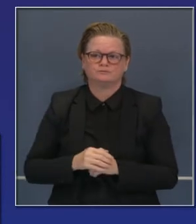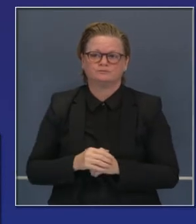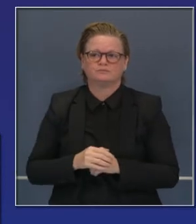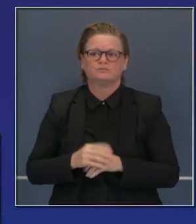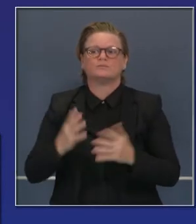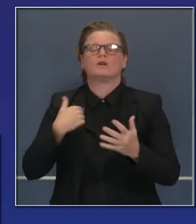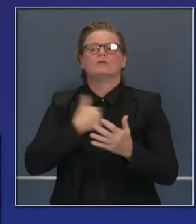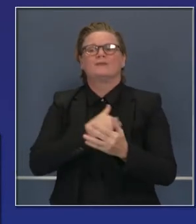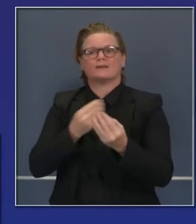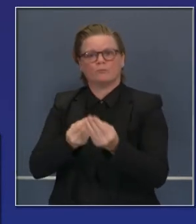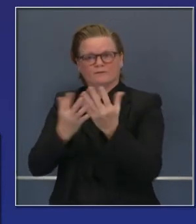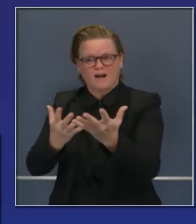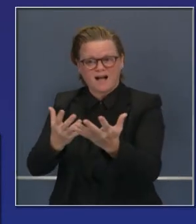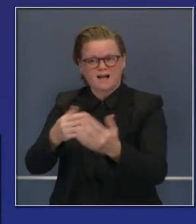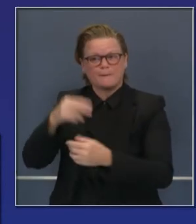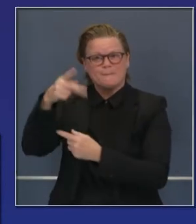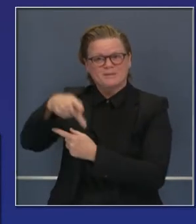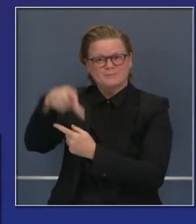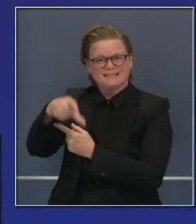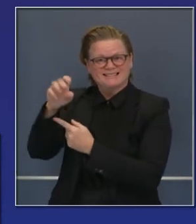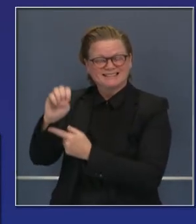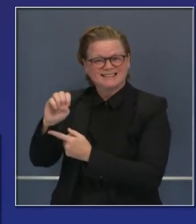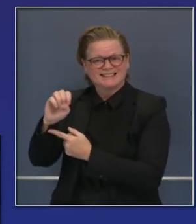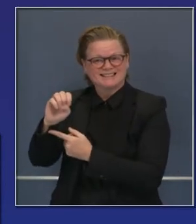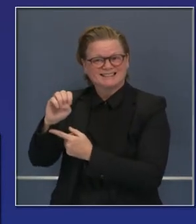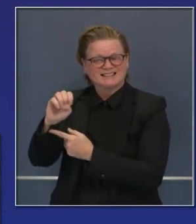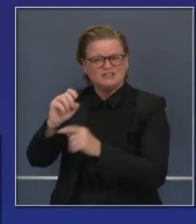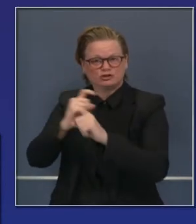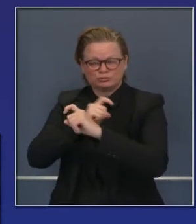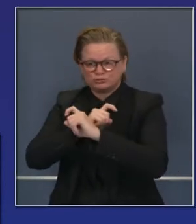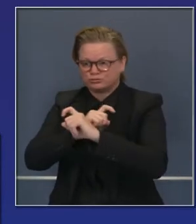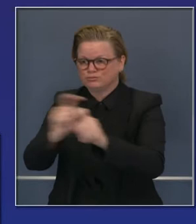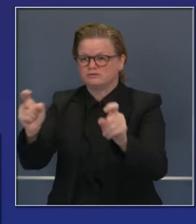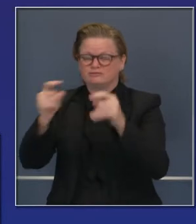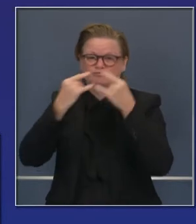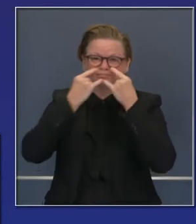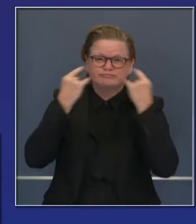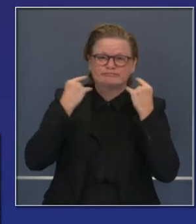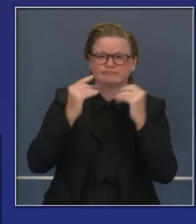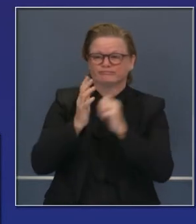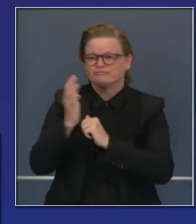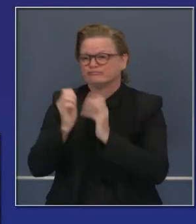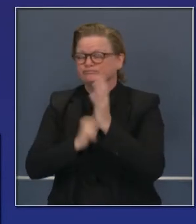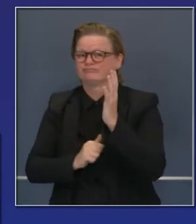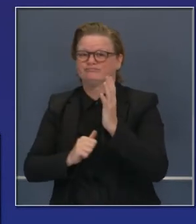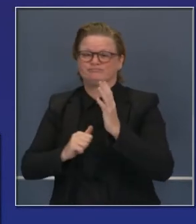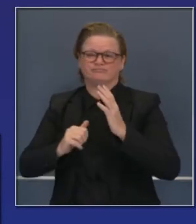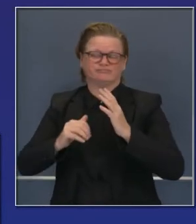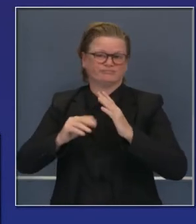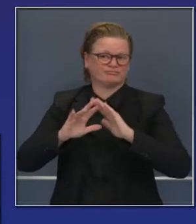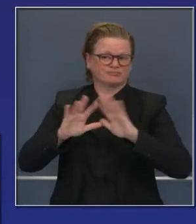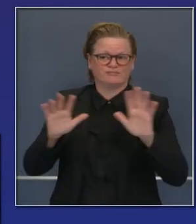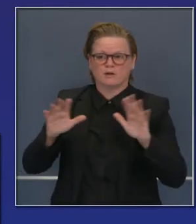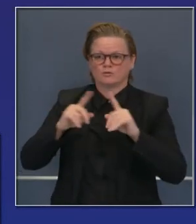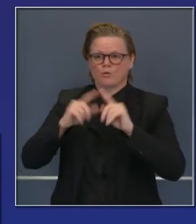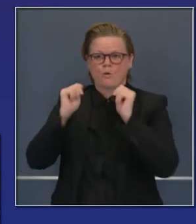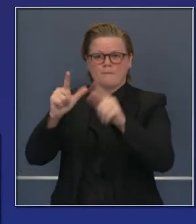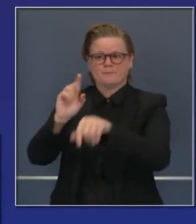unidades de equipo de protección personal a hombres y mujeres dueños de pequeños negocios.